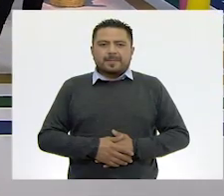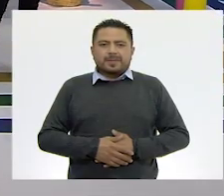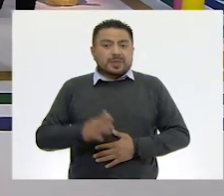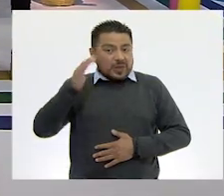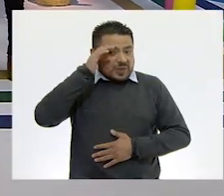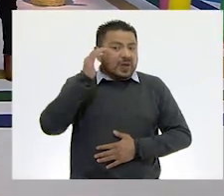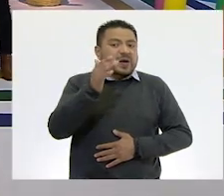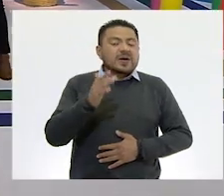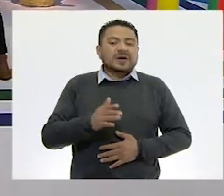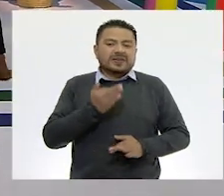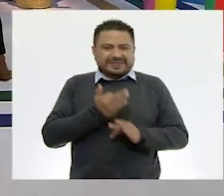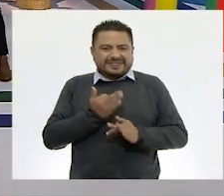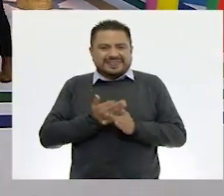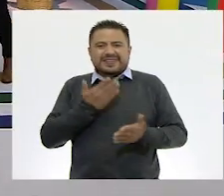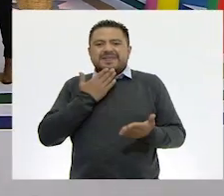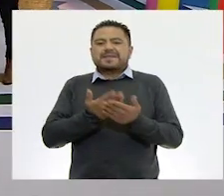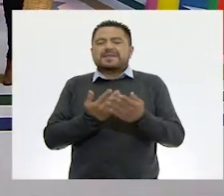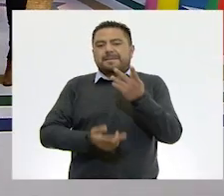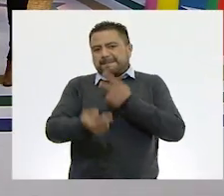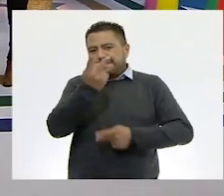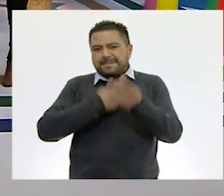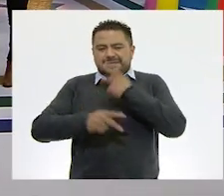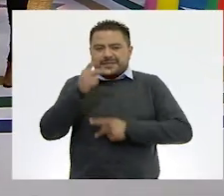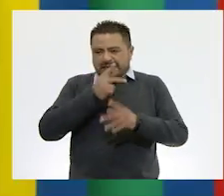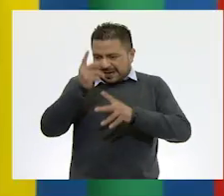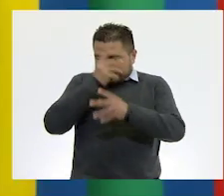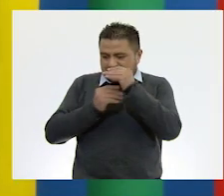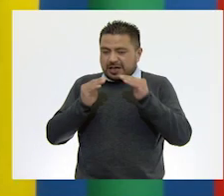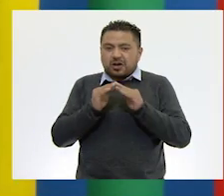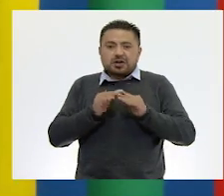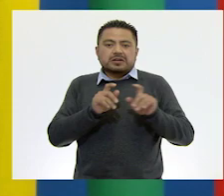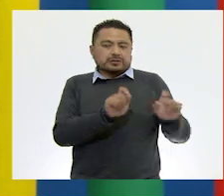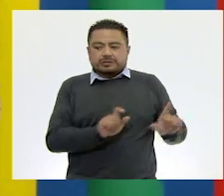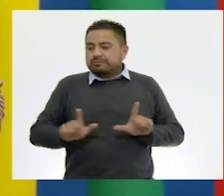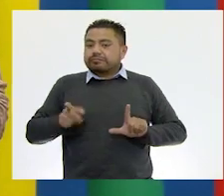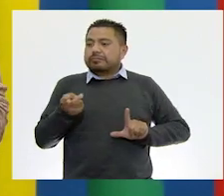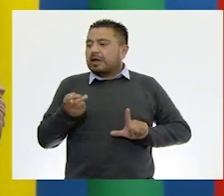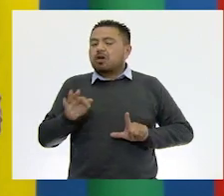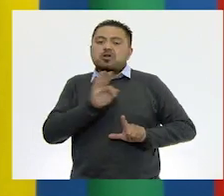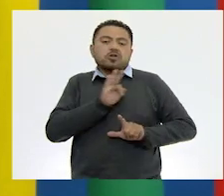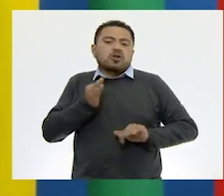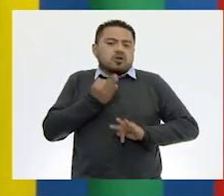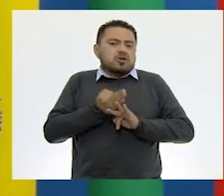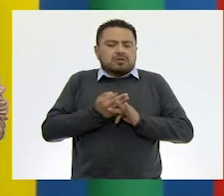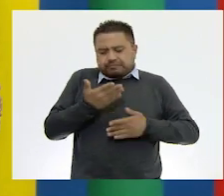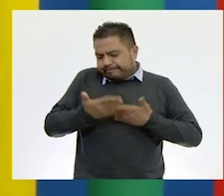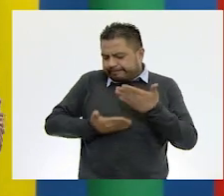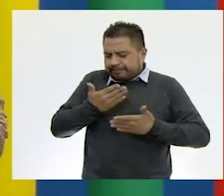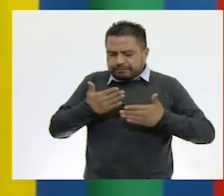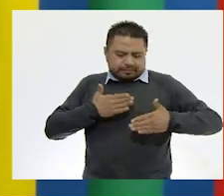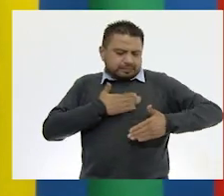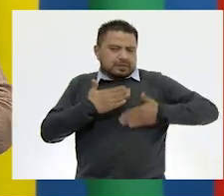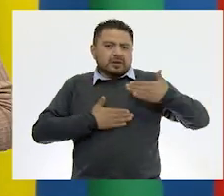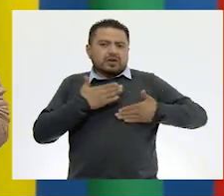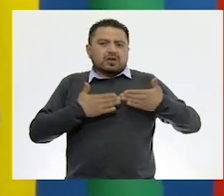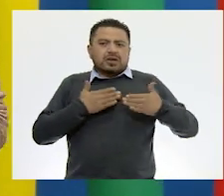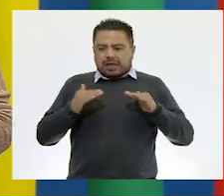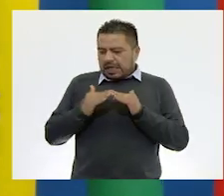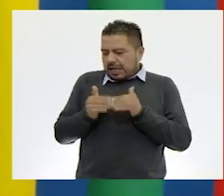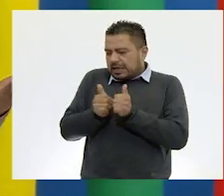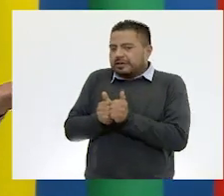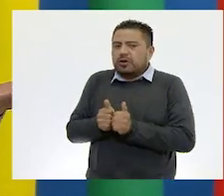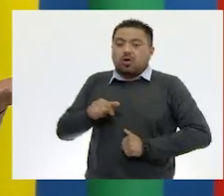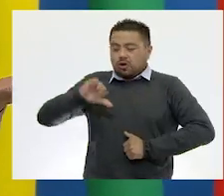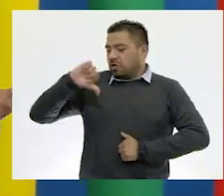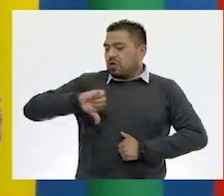¡Hola! Les damos la bienvenida a Aprende en Casa 2, un espacio en el que vamos a poder estudiar y divertirnos desde nuestros hogares.